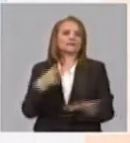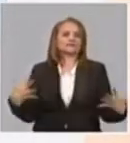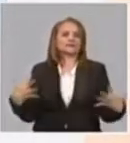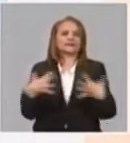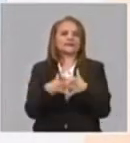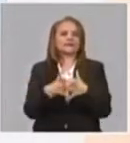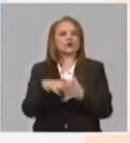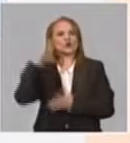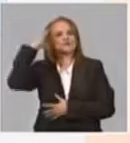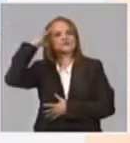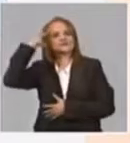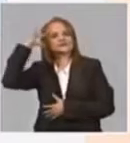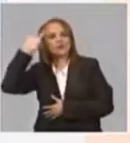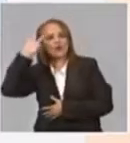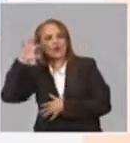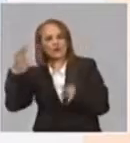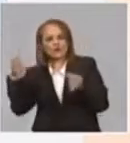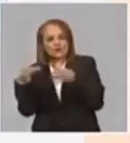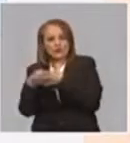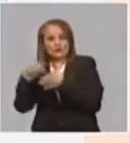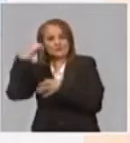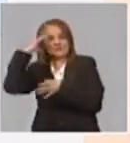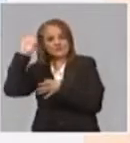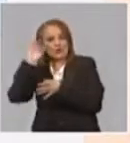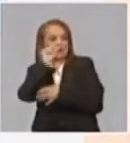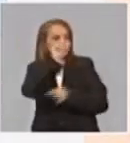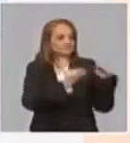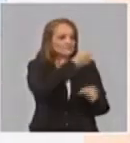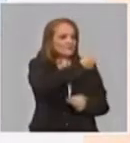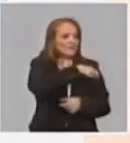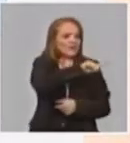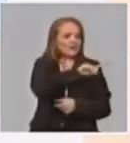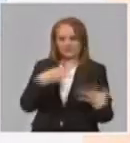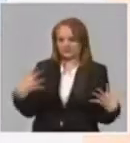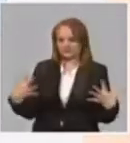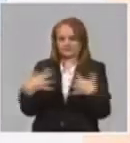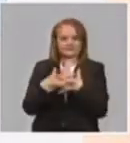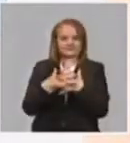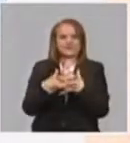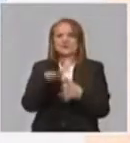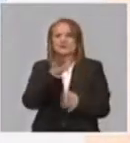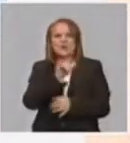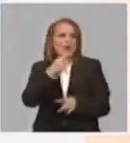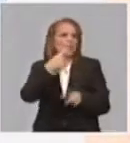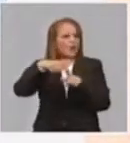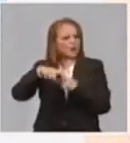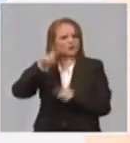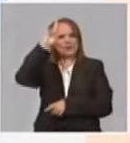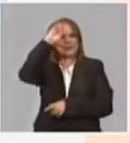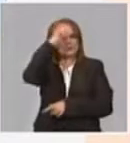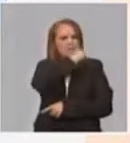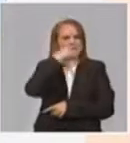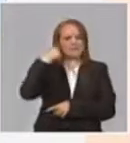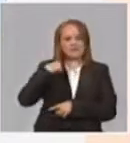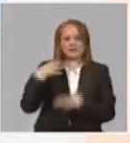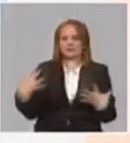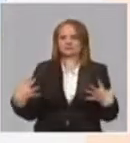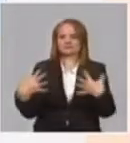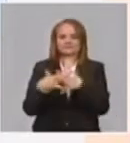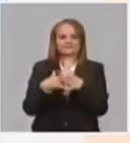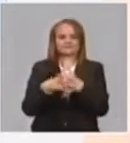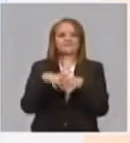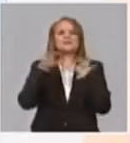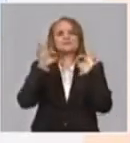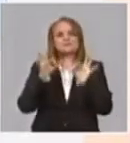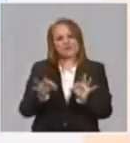grupos de psicólogos en los hospitales y en otros, los clínicos, pero los sociales también, y la interrelación que tiene que haber en